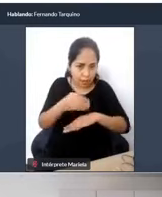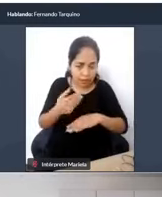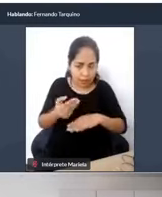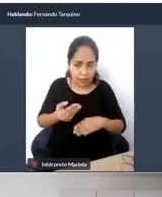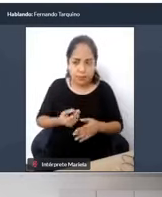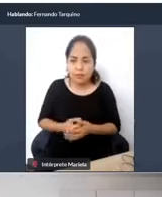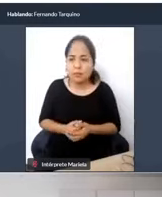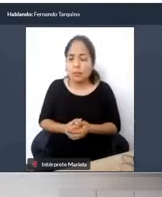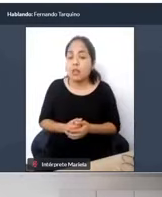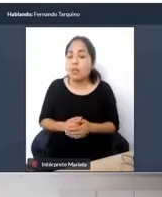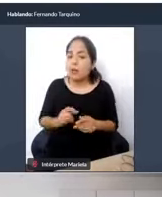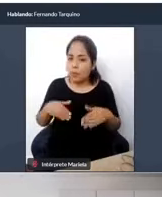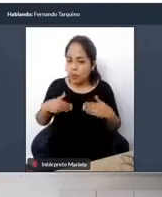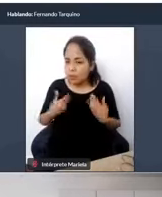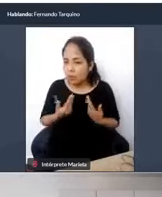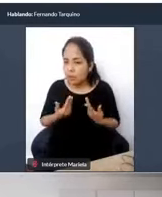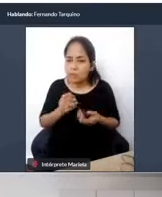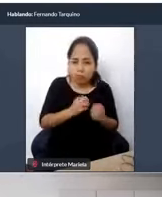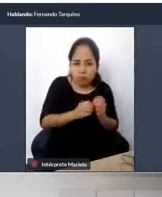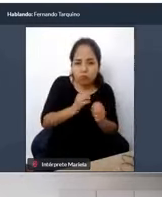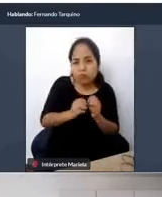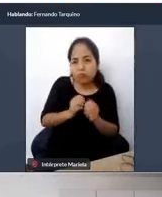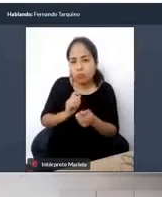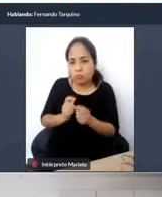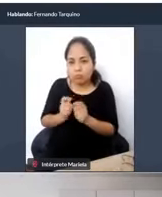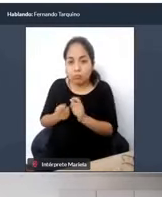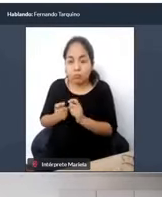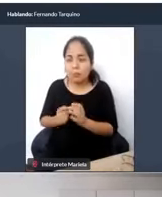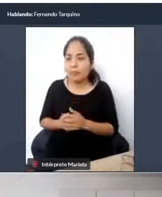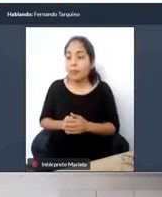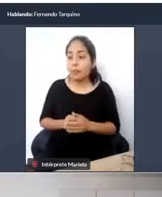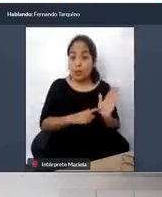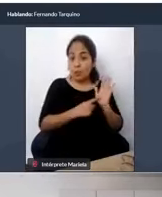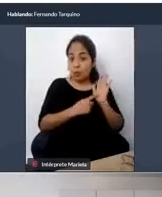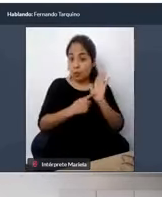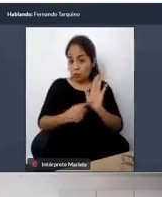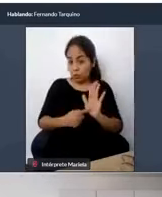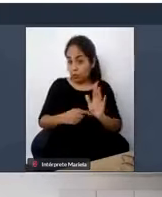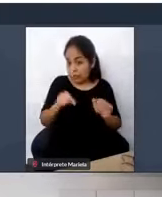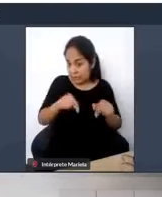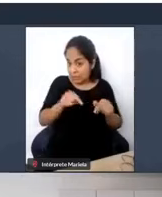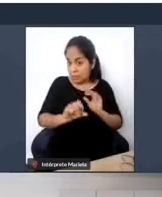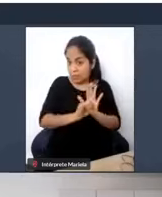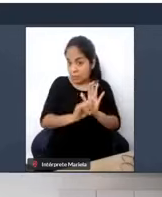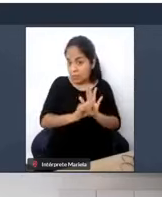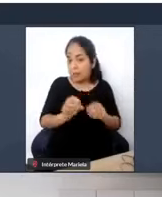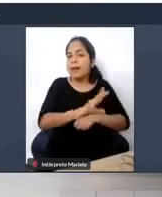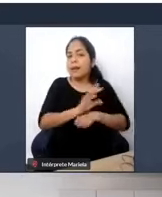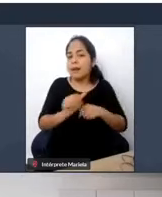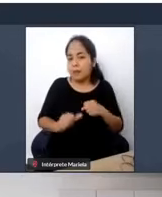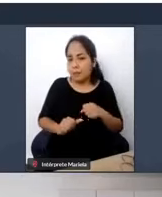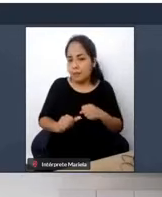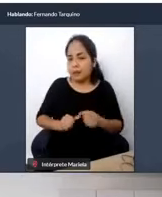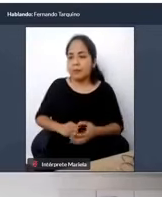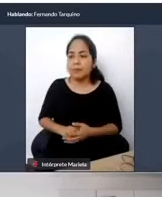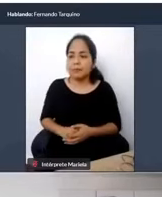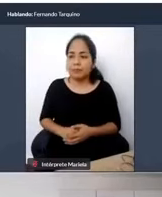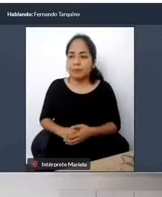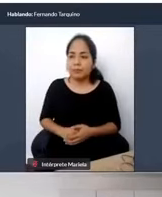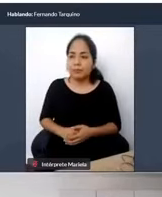modelar. Esto es en Casamarca, por si acaso. Para nosotros tener sistemas